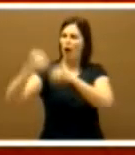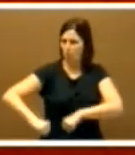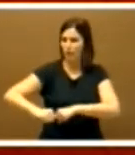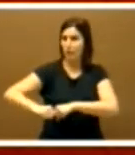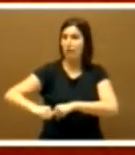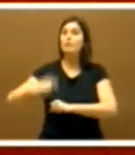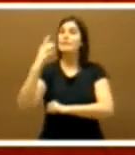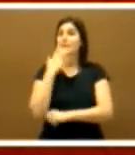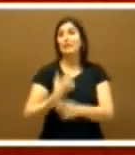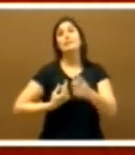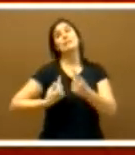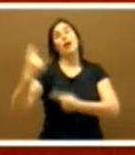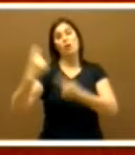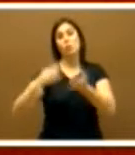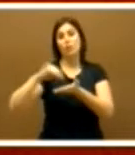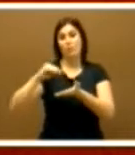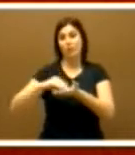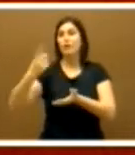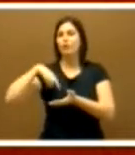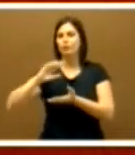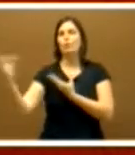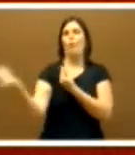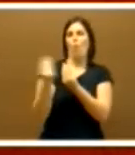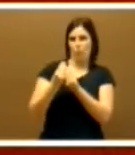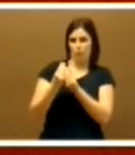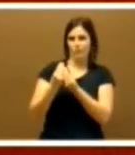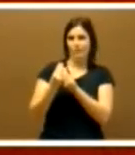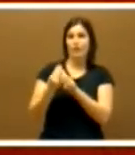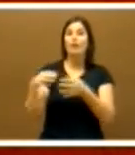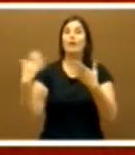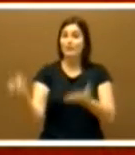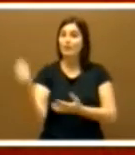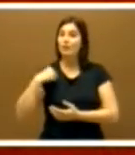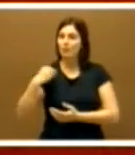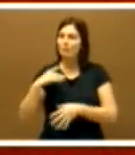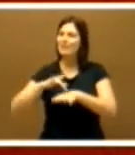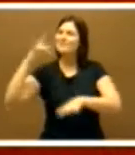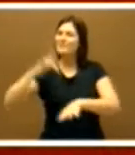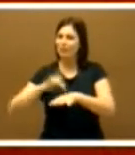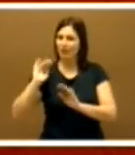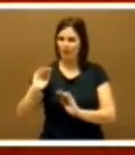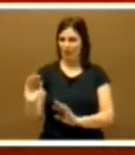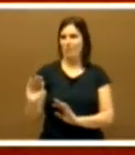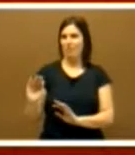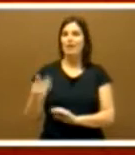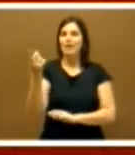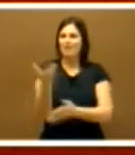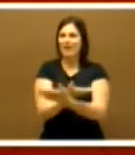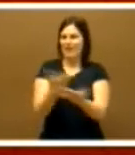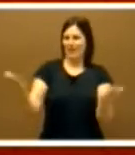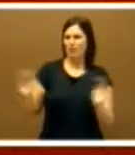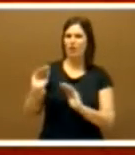cuando lo ha requerido el momento, hemos sido uno. Esa sensibilidad, esa generosidad,